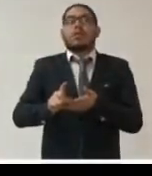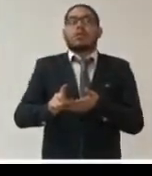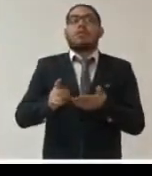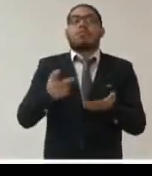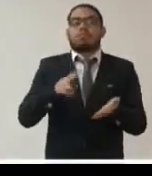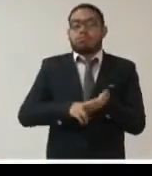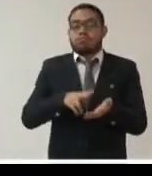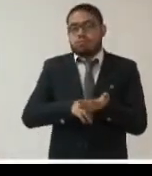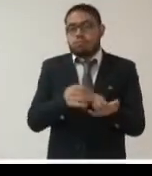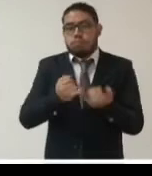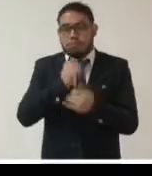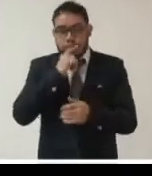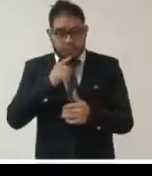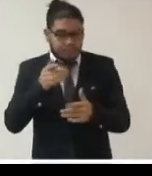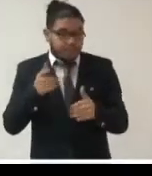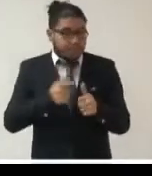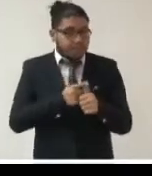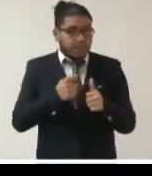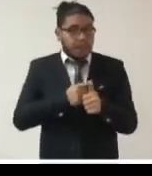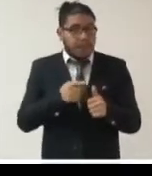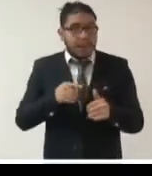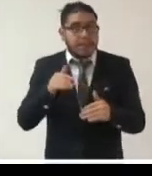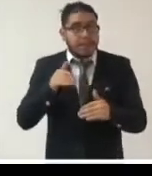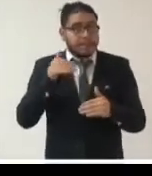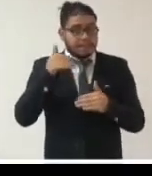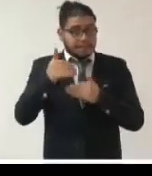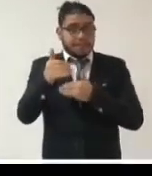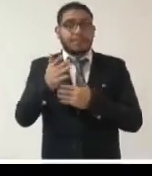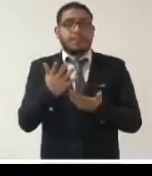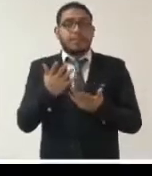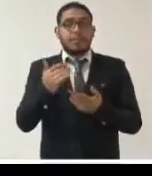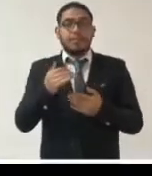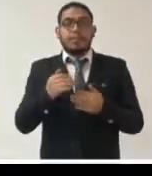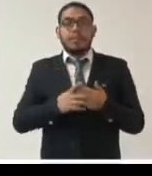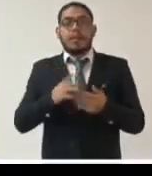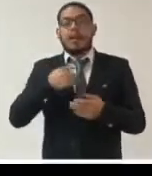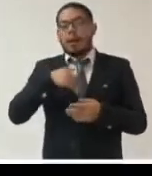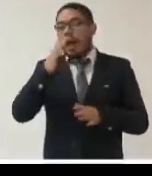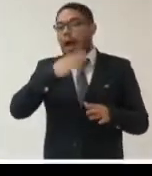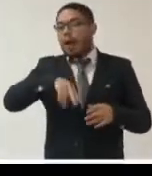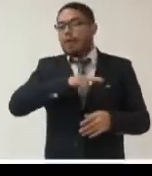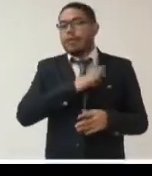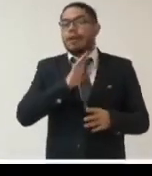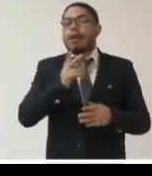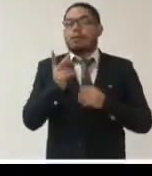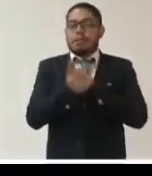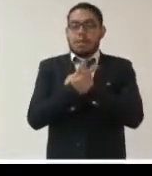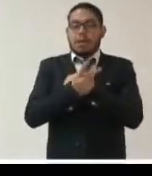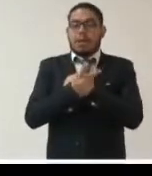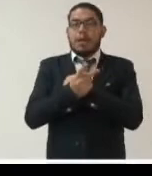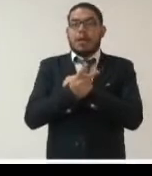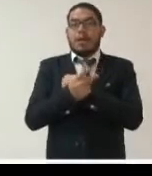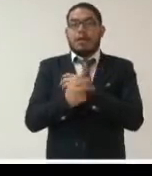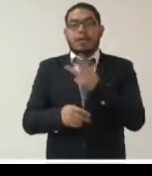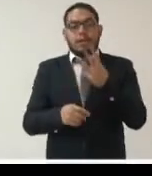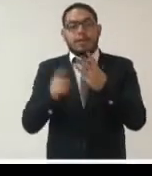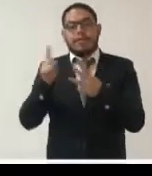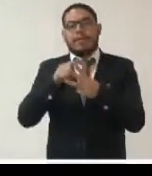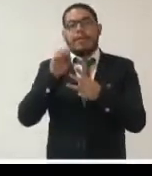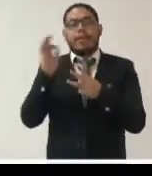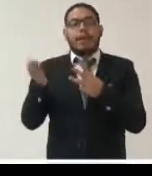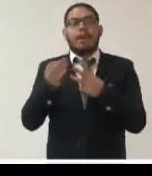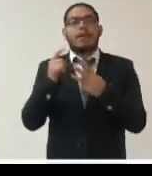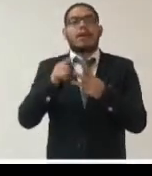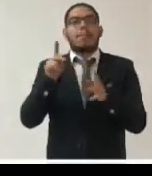y esté en primera línea hemos conseguido que las tres cadenas principales nacionales de televisión del país la Federación de